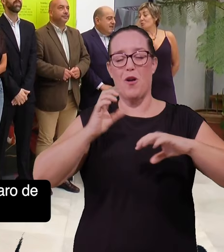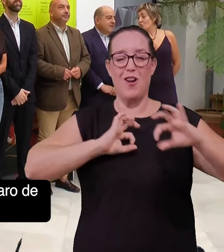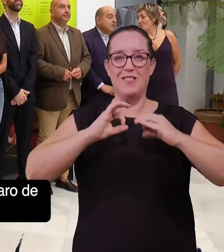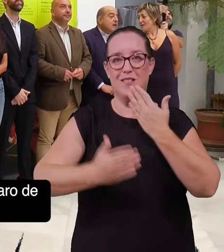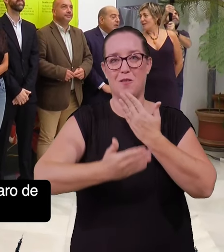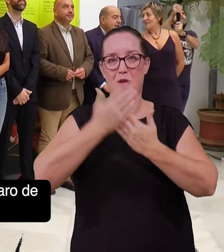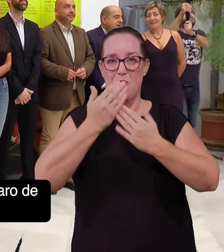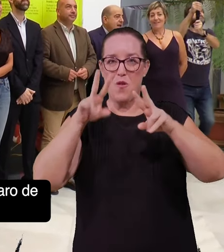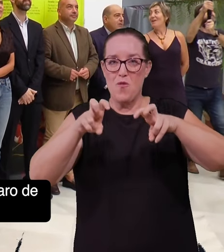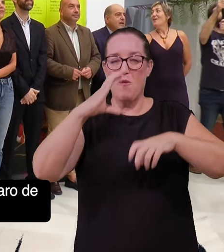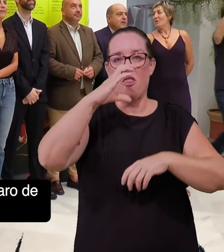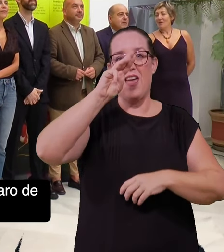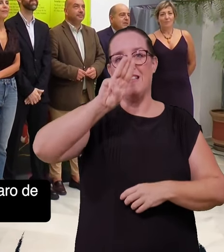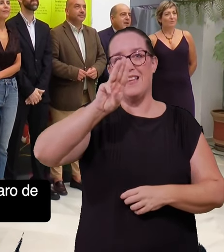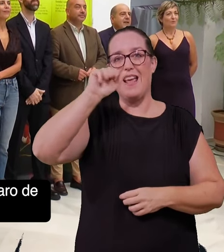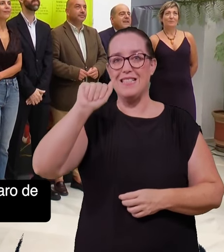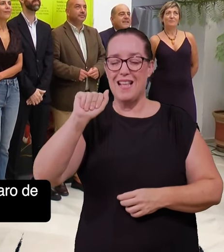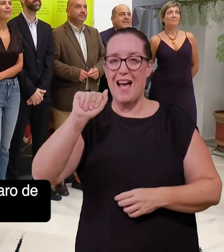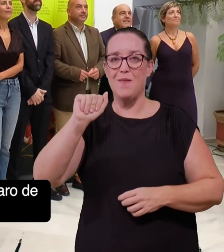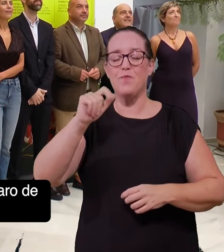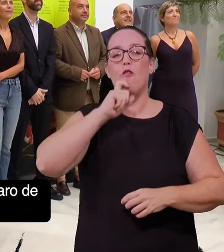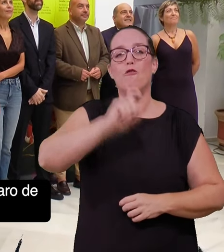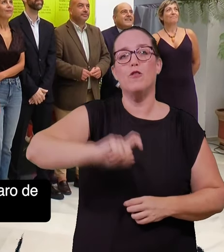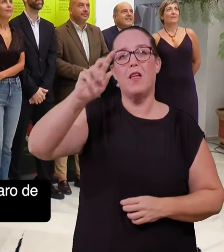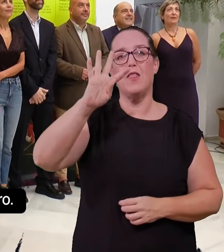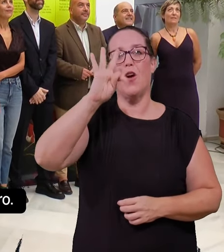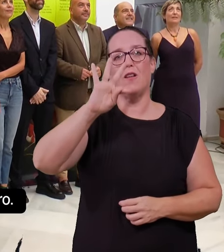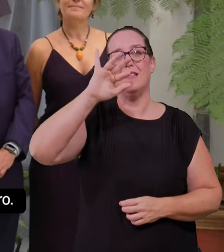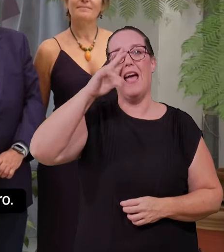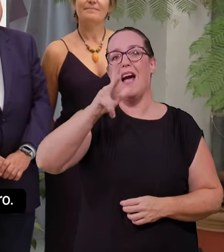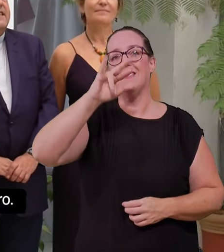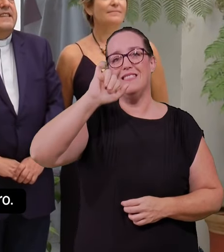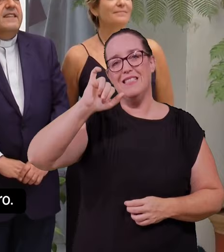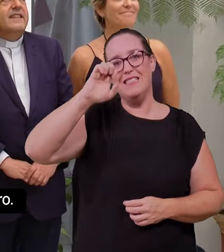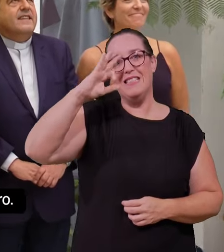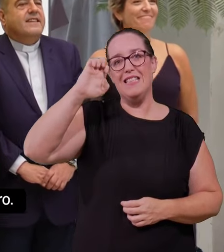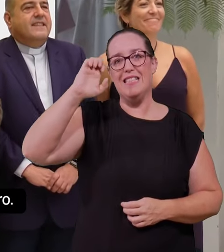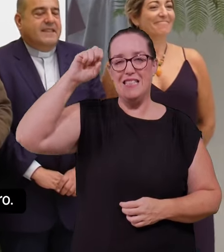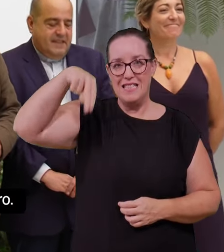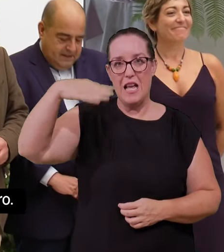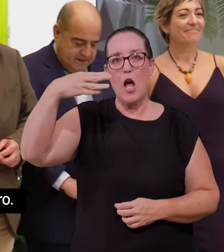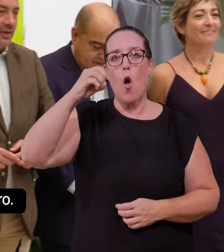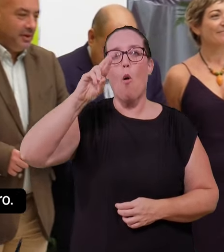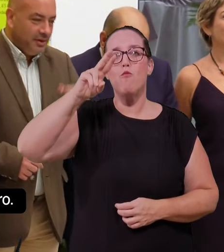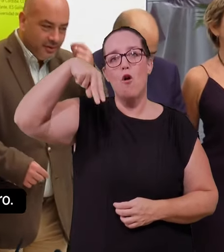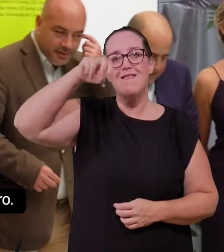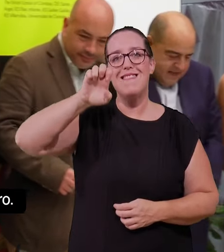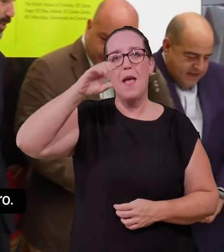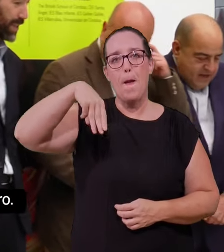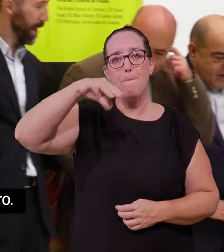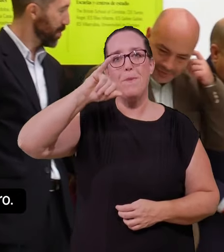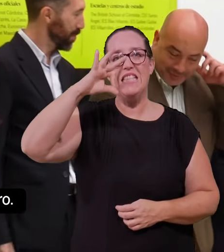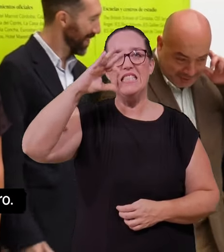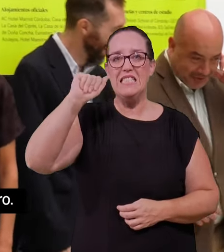Contemporánea C3A, bajo el amparo de la Fundación Thyssen Bonnermisa, bajo el nombre de Matrix Vegetal, de Patricia